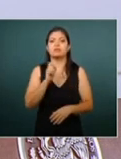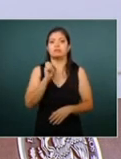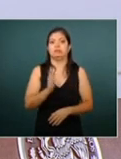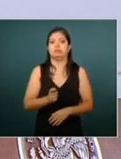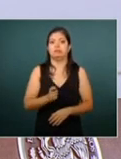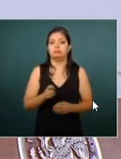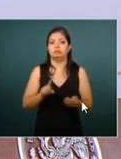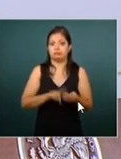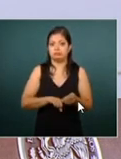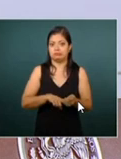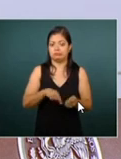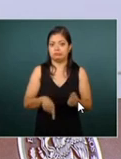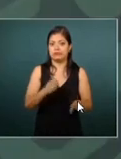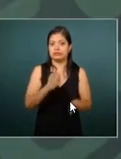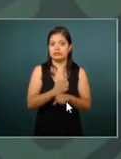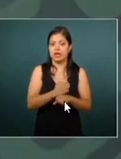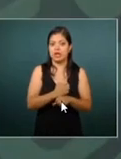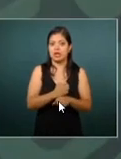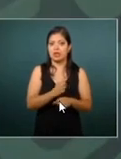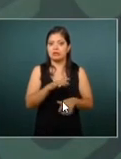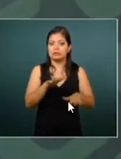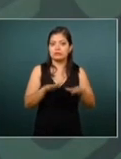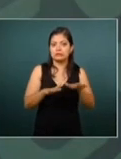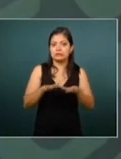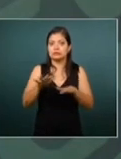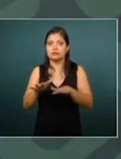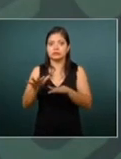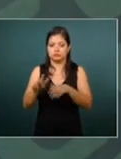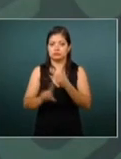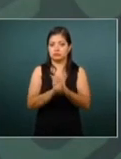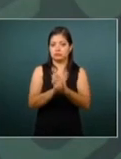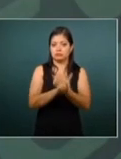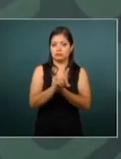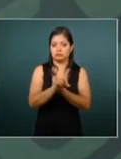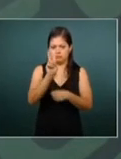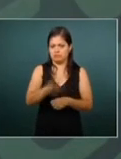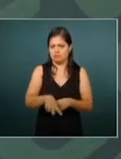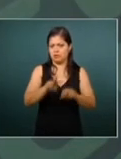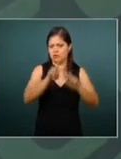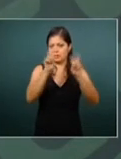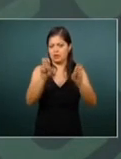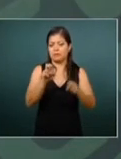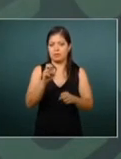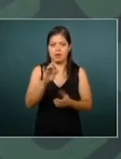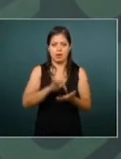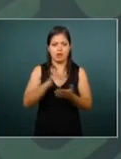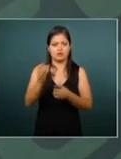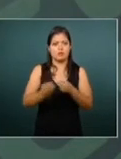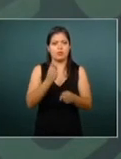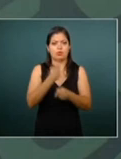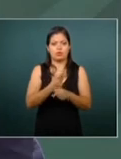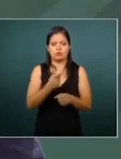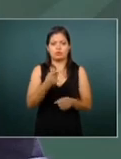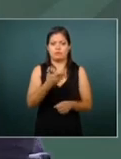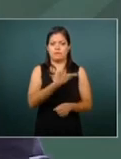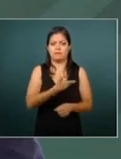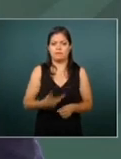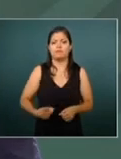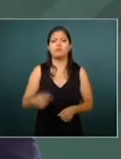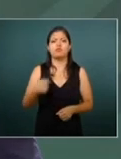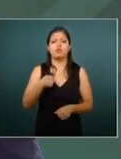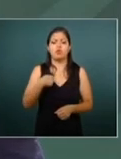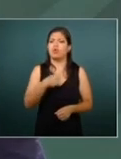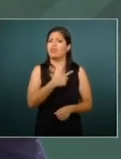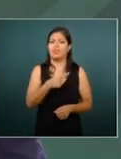riesgo la estabilidad de nuestro estado qué tan difícil que agradezco mucho la oportunidad que hay de platicarlo con el presidente y lo haré como